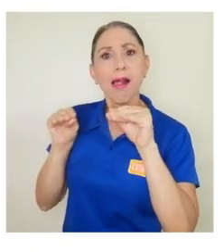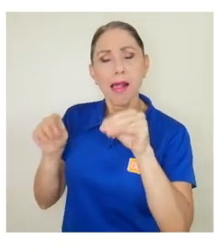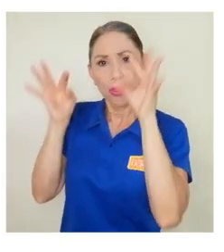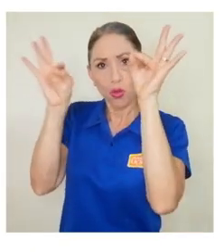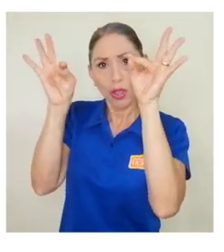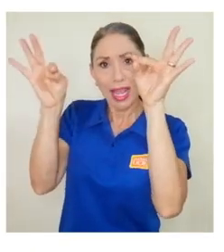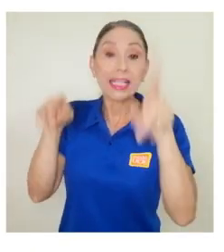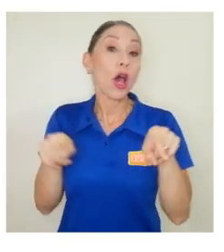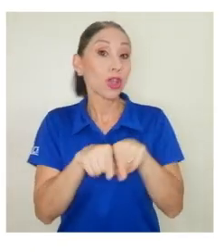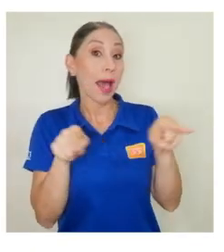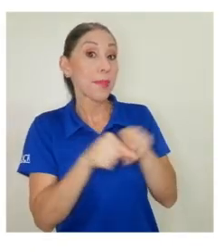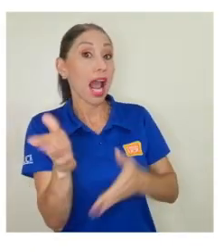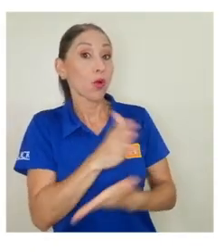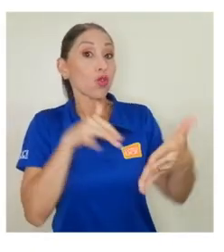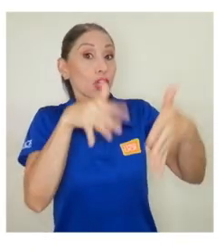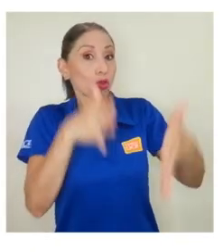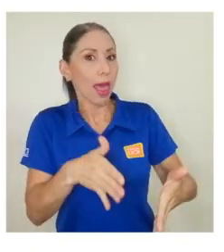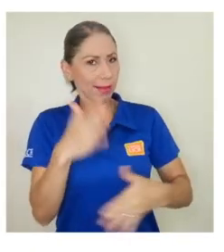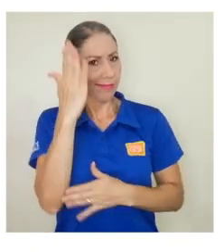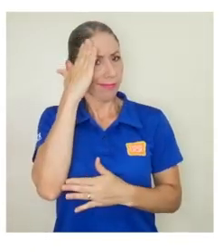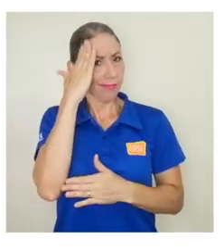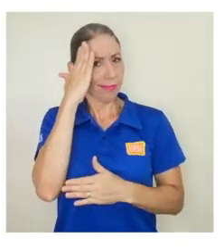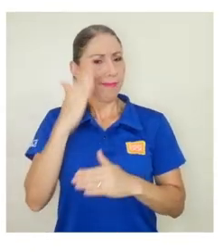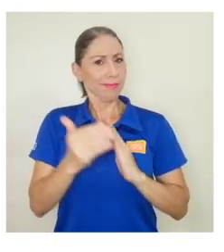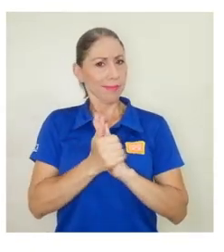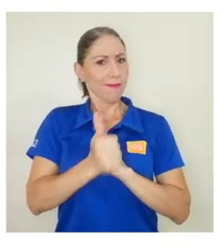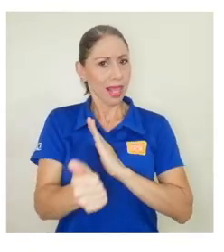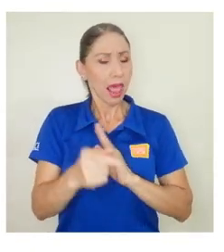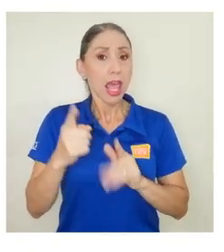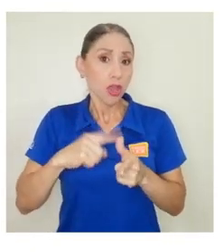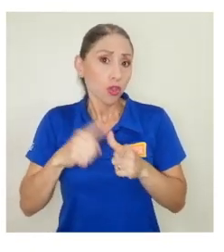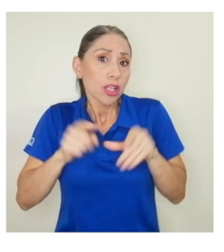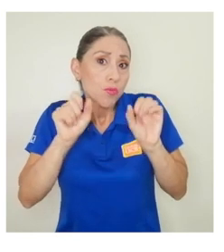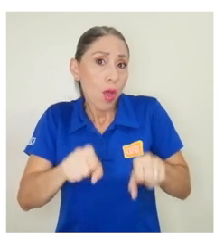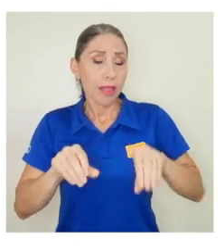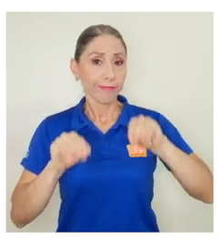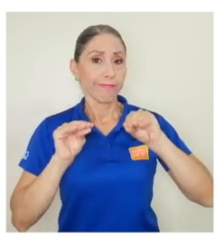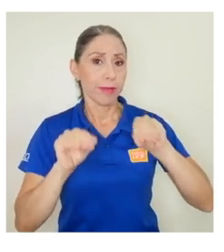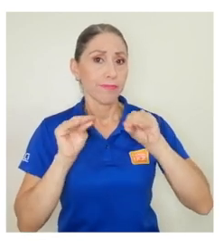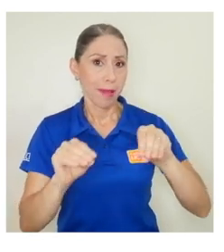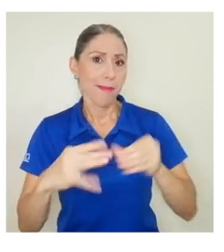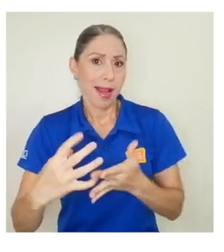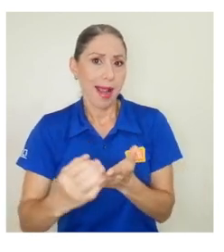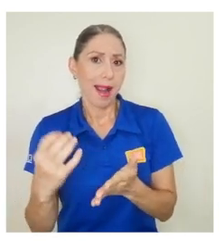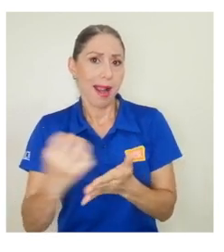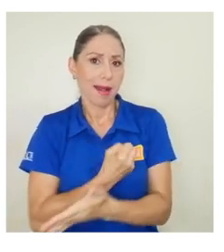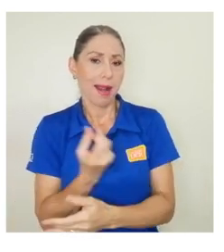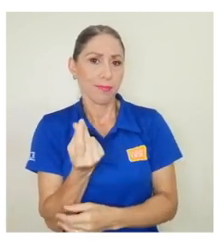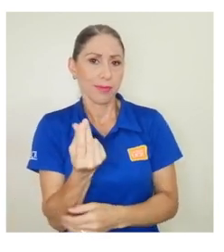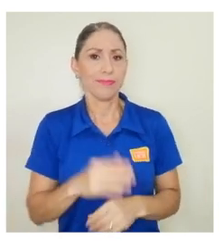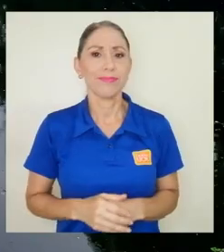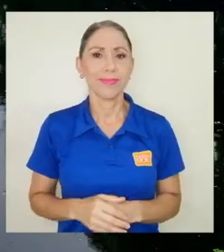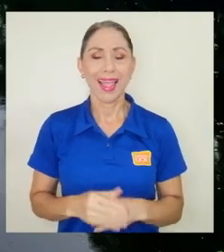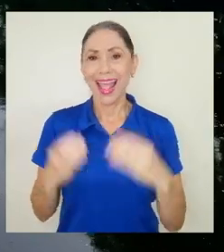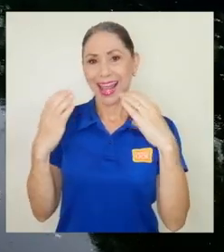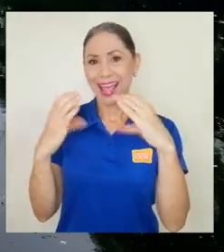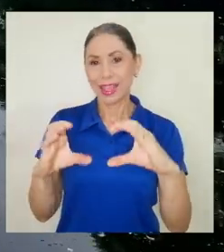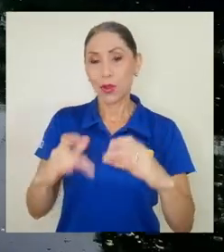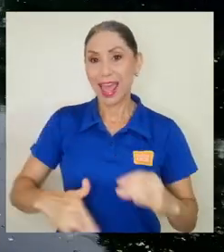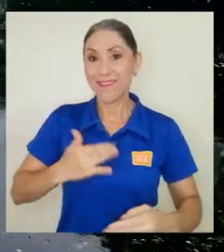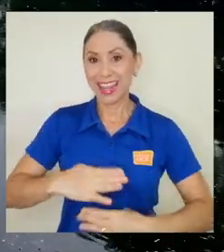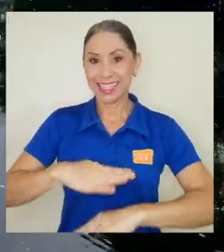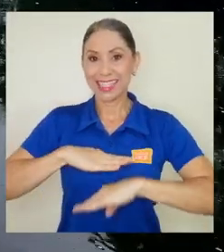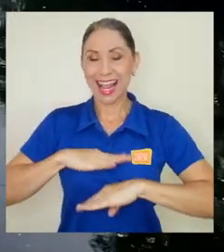buen manejo de cierto tema y puedan cobrar por ello, dando tutorías y así ganar un ingreso extra. En la